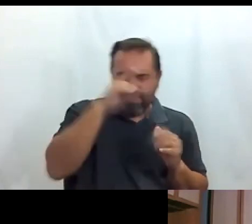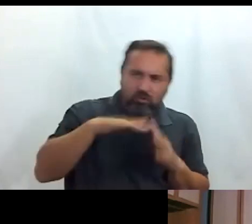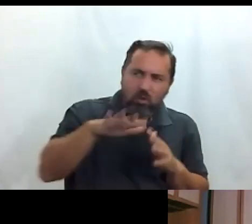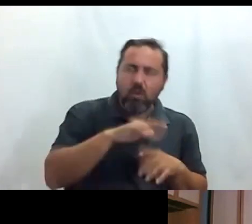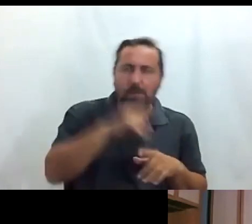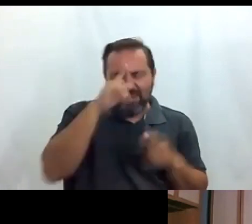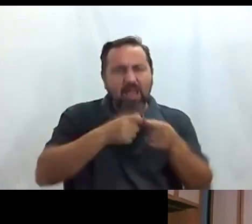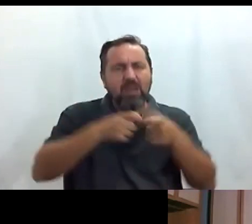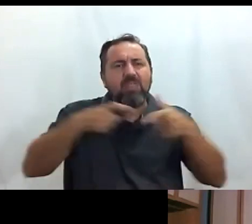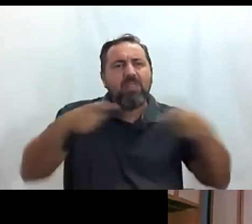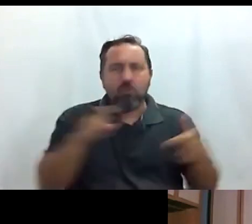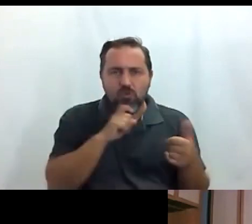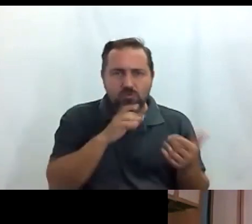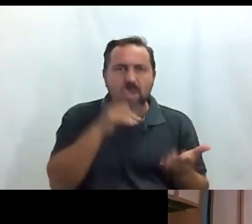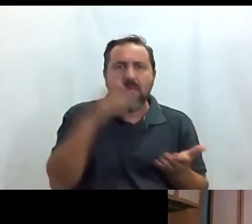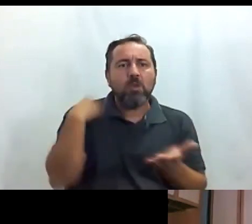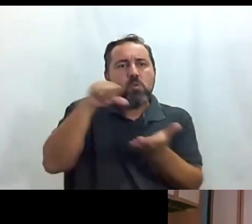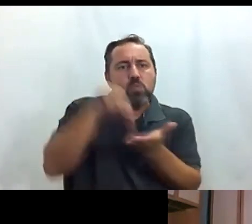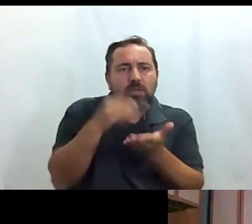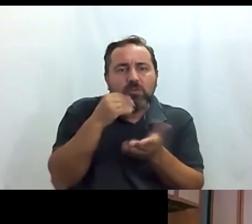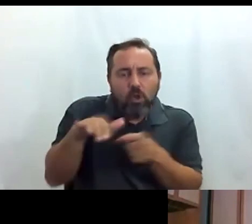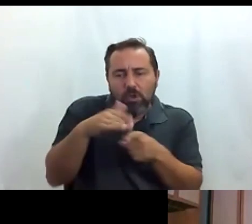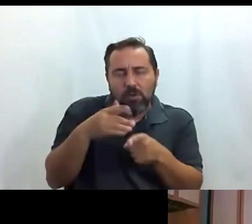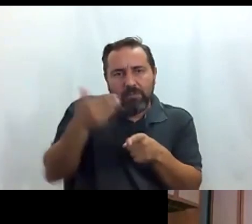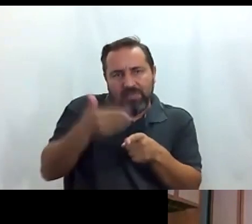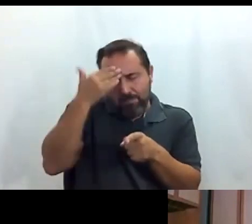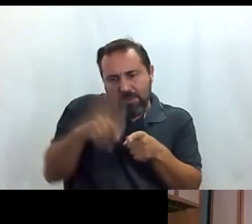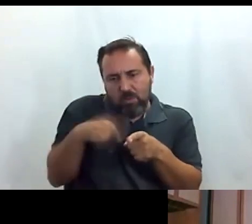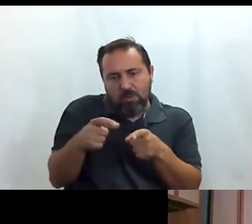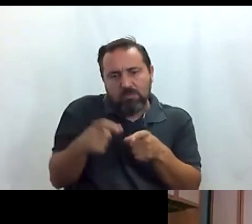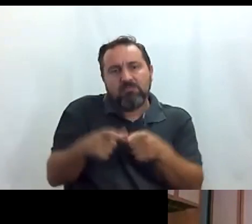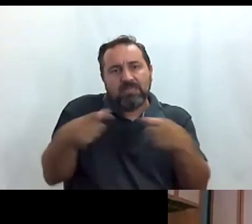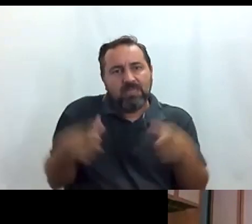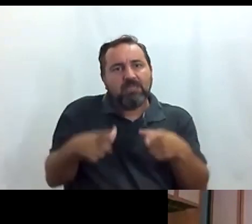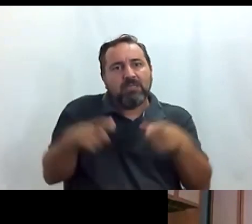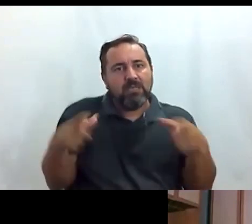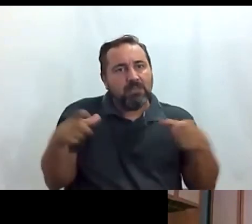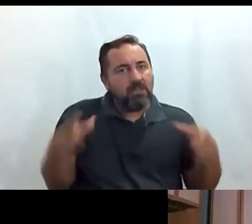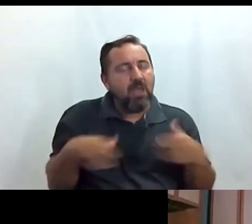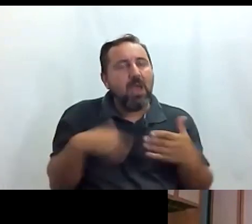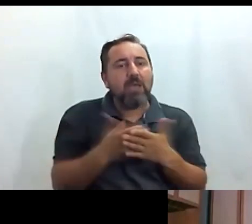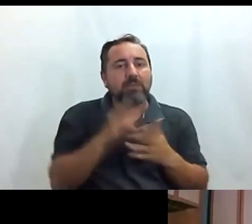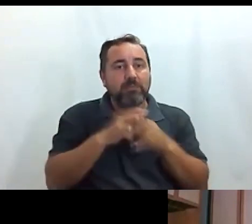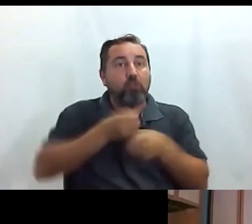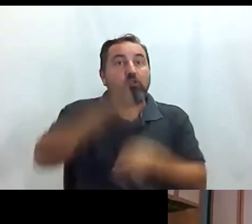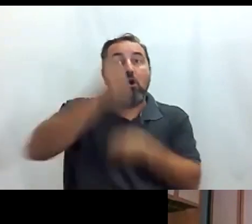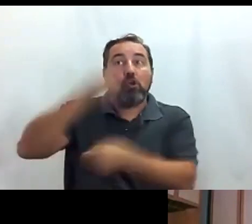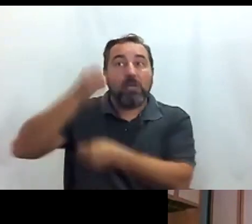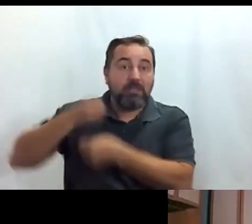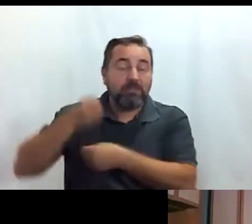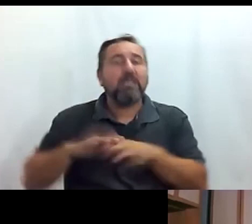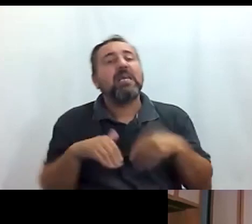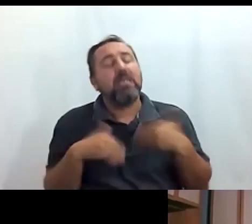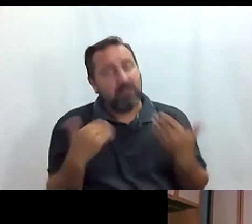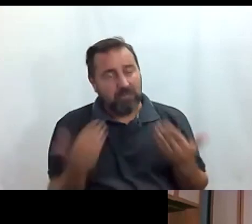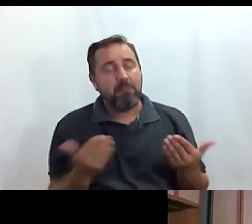crecido Madrid cómo era el núcleo histórico principal y cómo ha ido evolucionando los ensanches hasta las torres y luego también pues